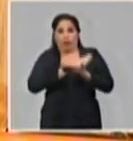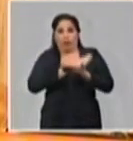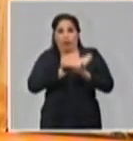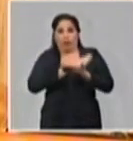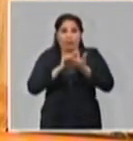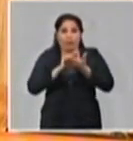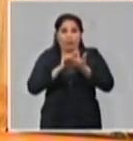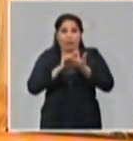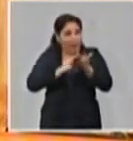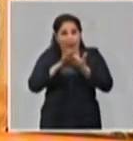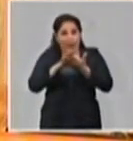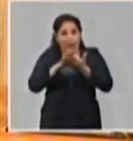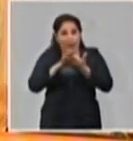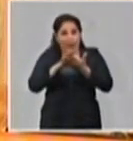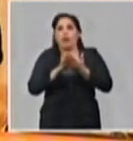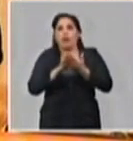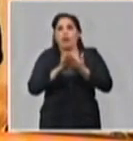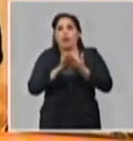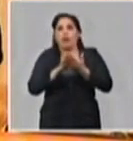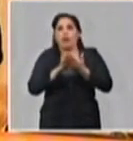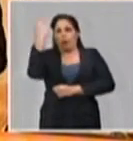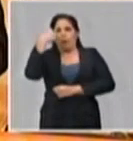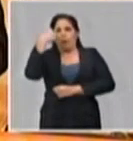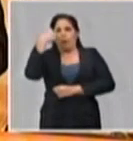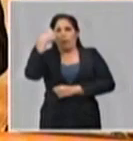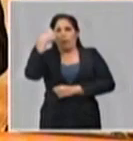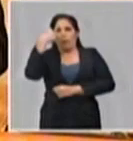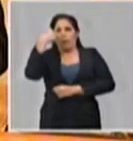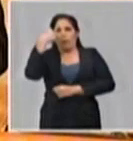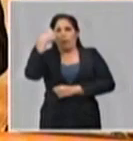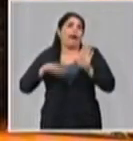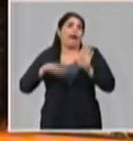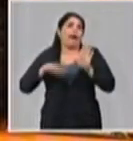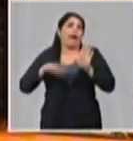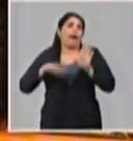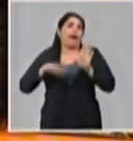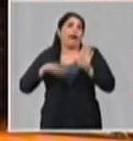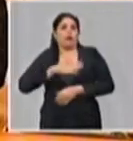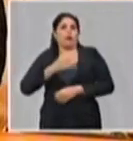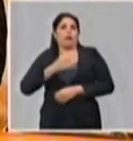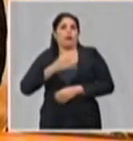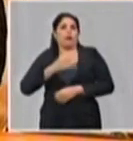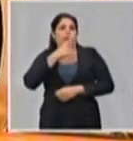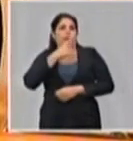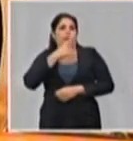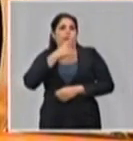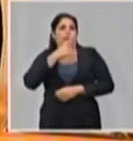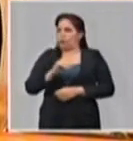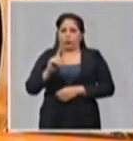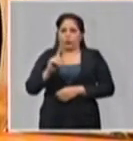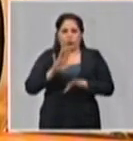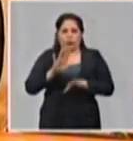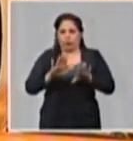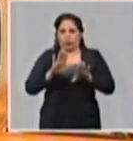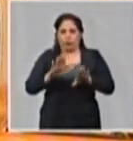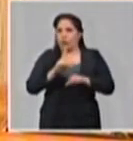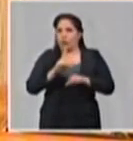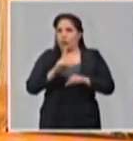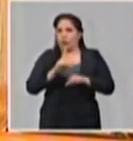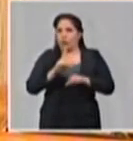Y eso es un elemento que las personas cuando empiezan los síntomas catarrables empiezan atrás del antibiótico y el antibiótico realmente no tiene un efecto